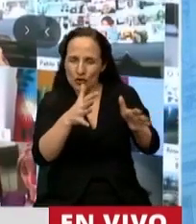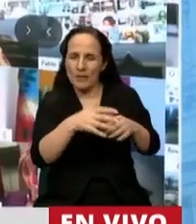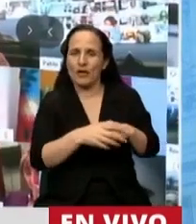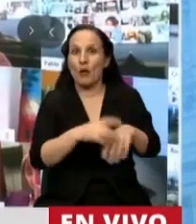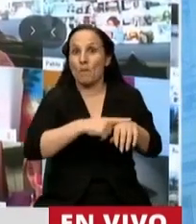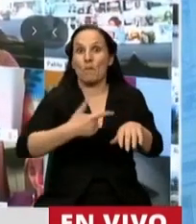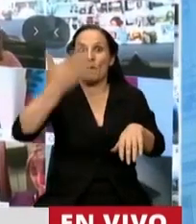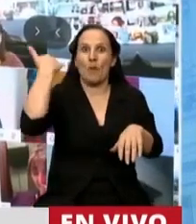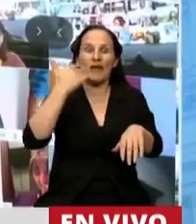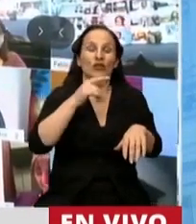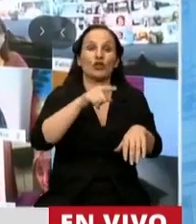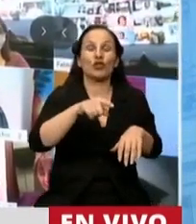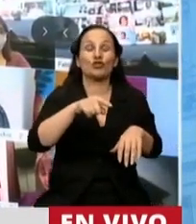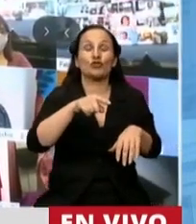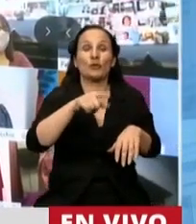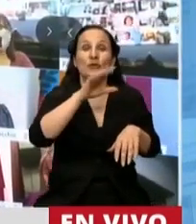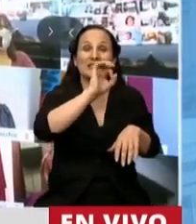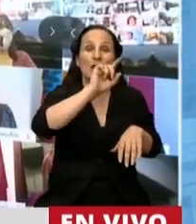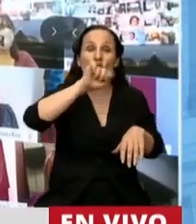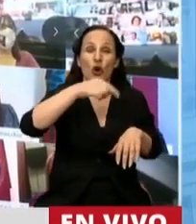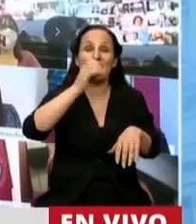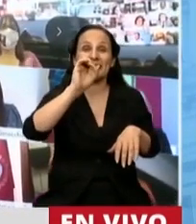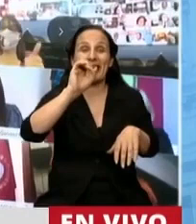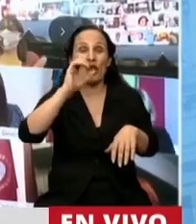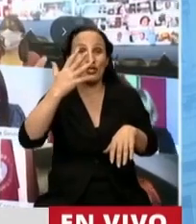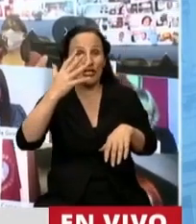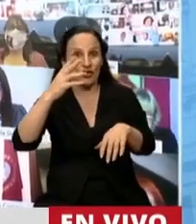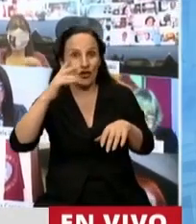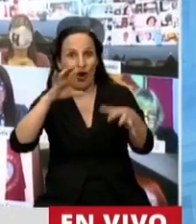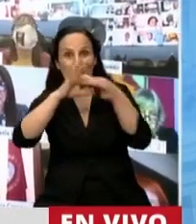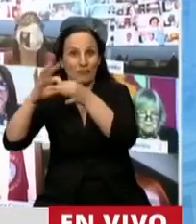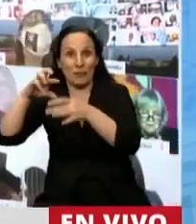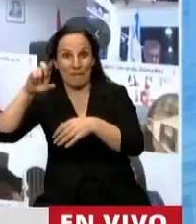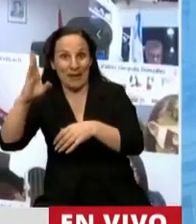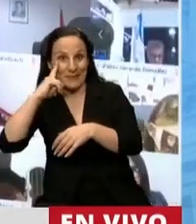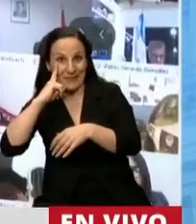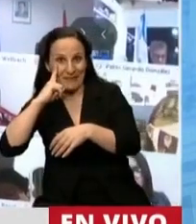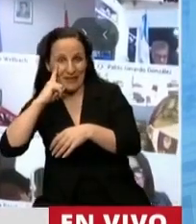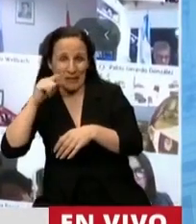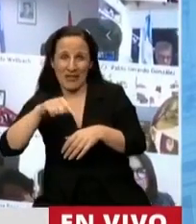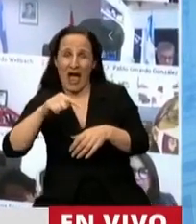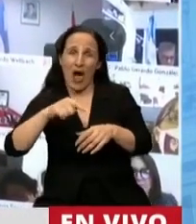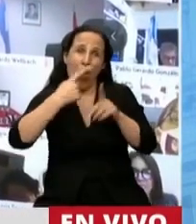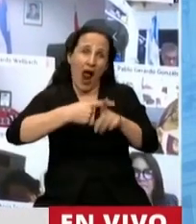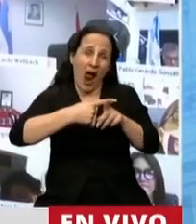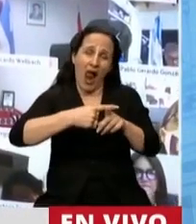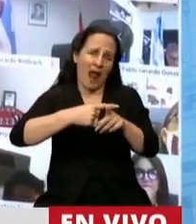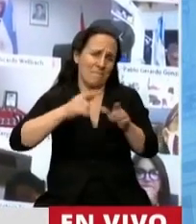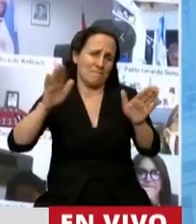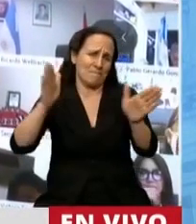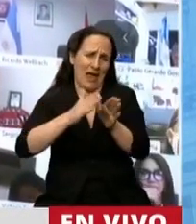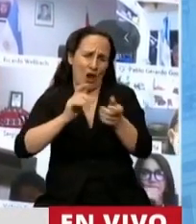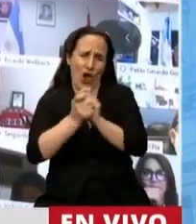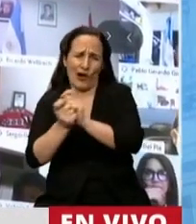Apenas en aquel momento un 0,05 del PIB y que hoy ya es mucho menos después de tantos cambios.